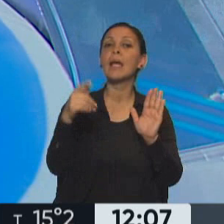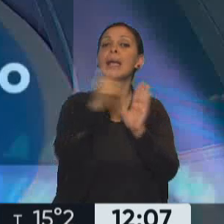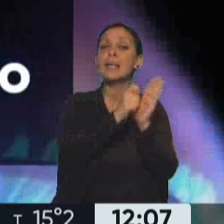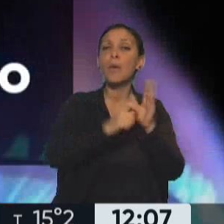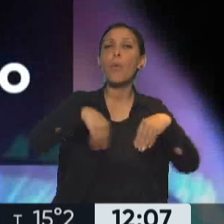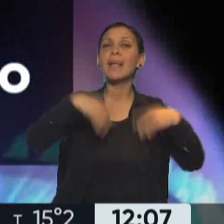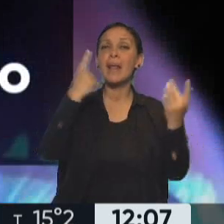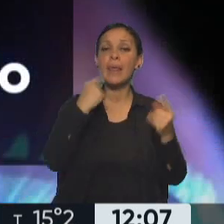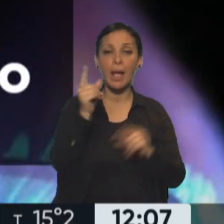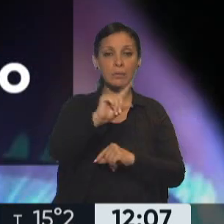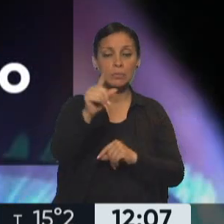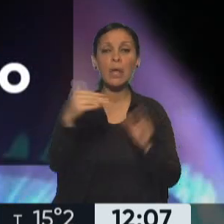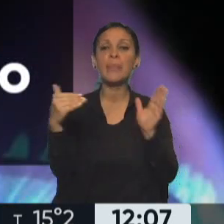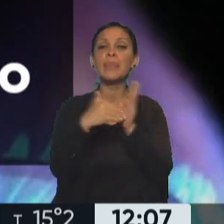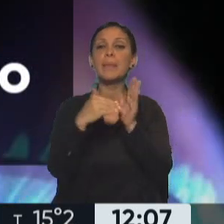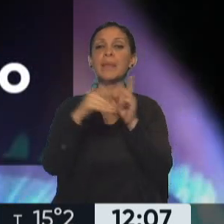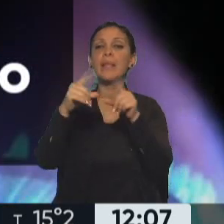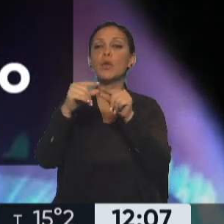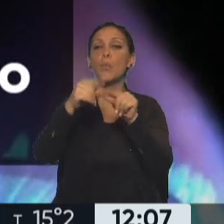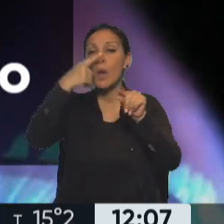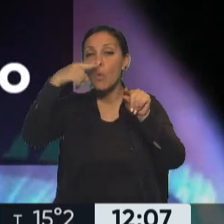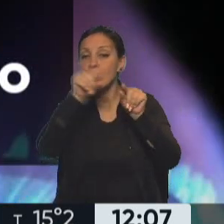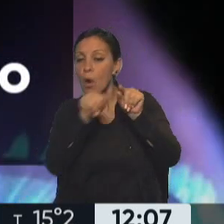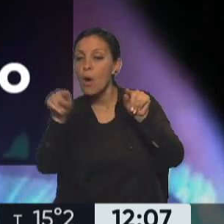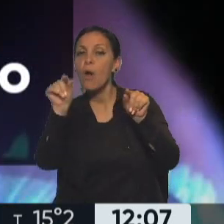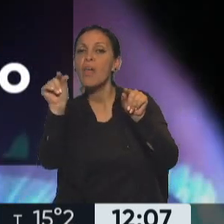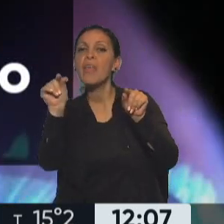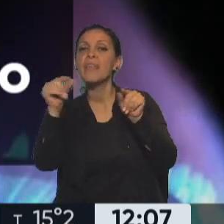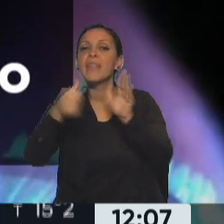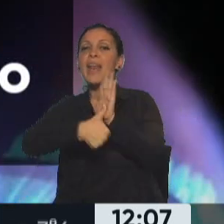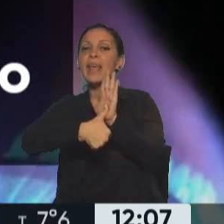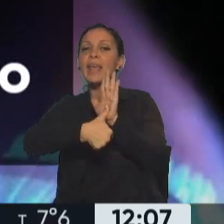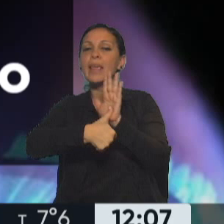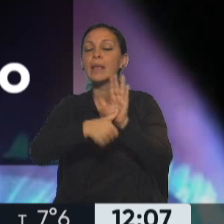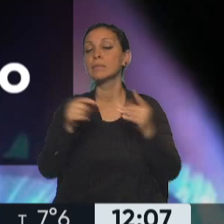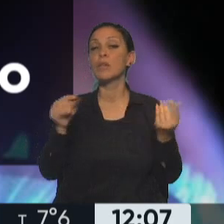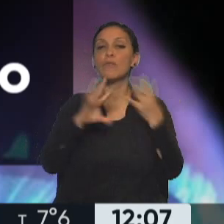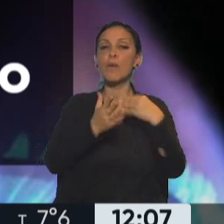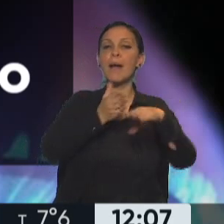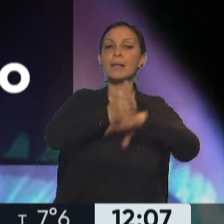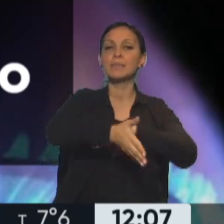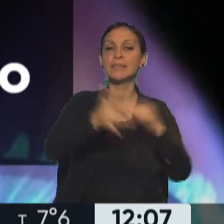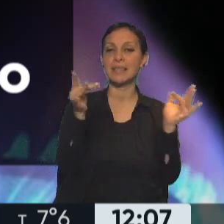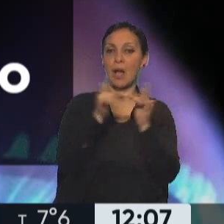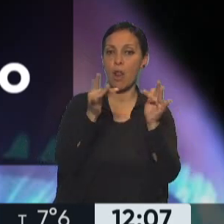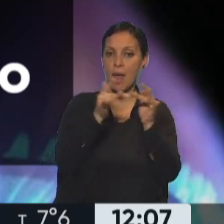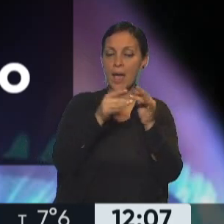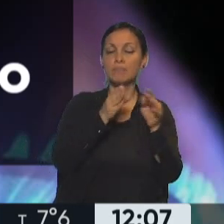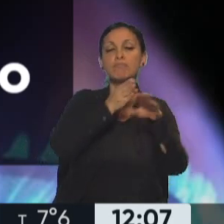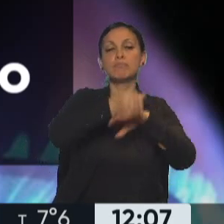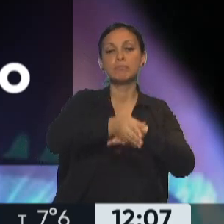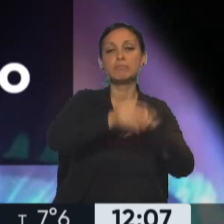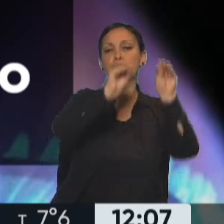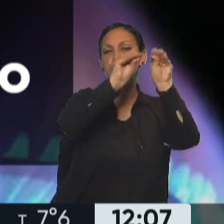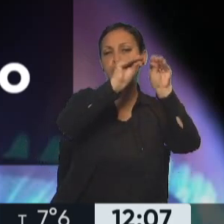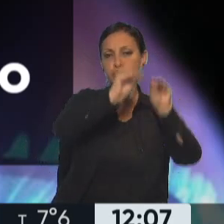Ya hoy se inicia la inscripción, esto es online, es decir, hay que ingresar, ir al formulario, llenar el formulario,